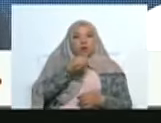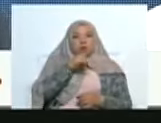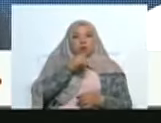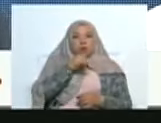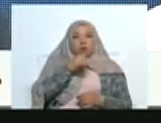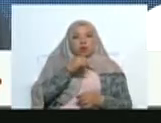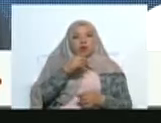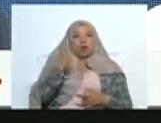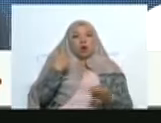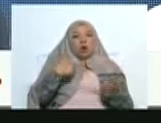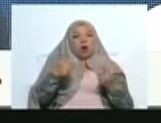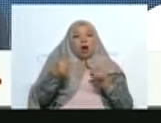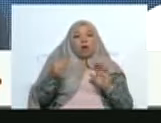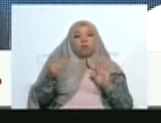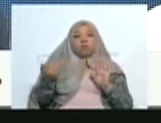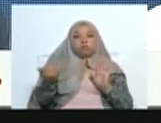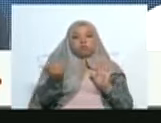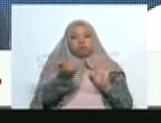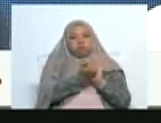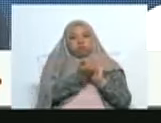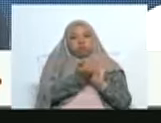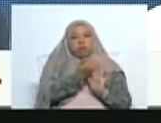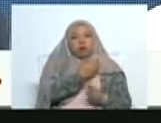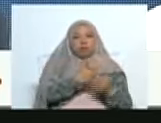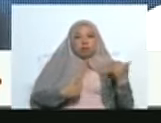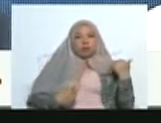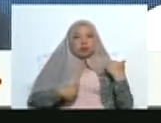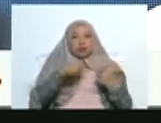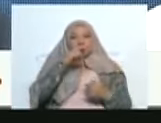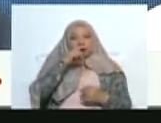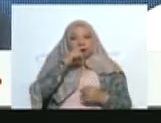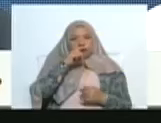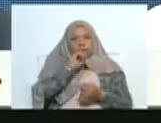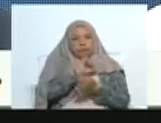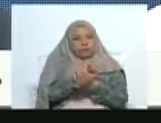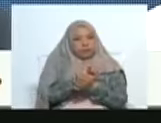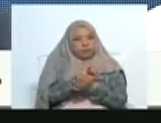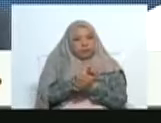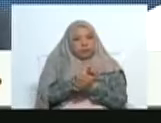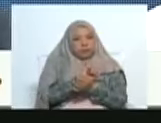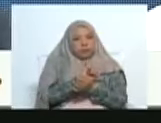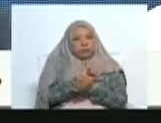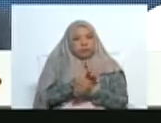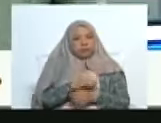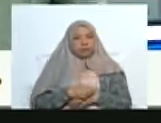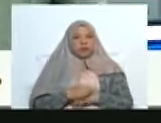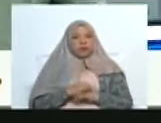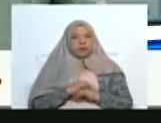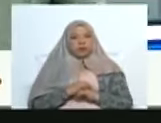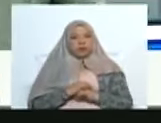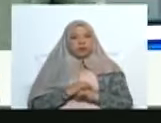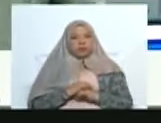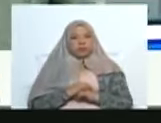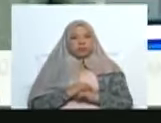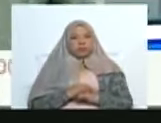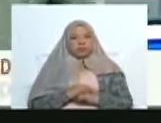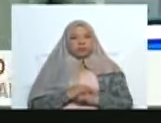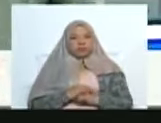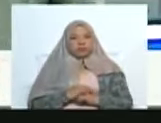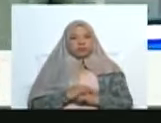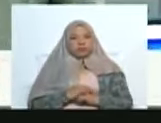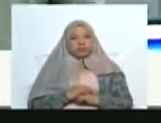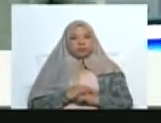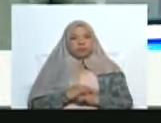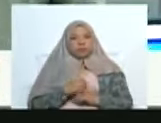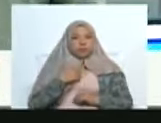intentos de magnicidio que la inteligencia en Venezuela ha capturado en los últimos meses. Y te doy la primicia, este